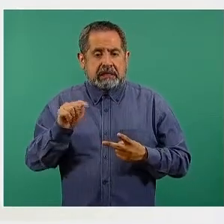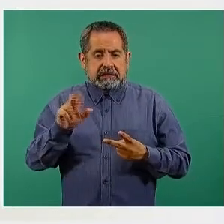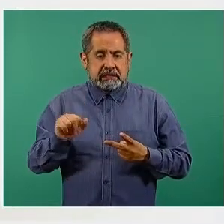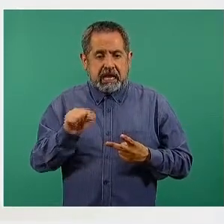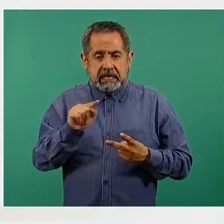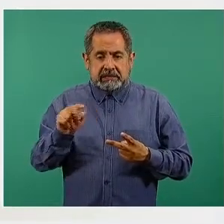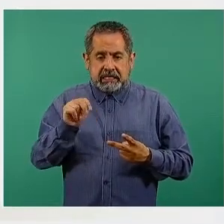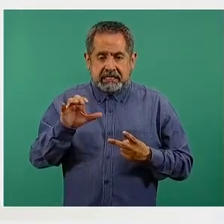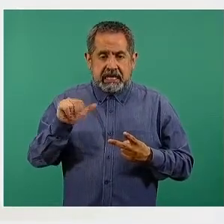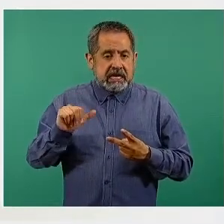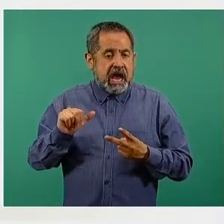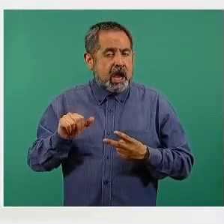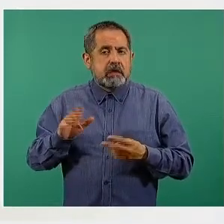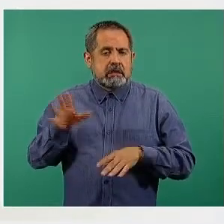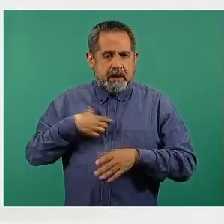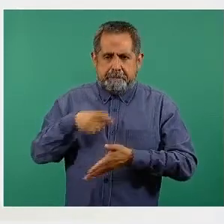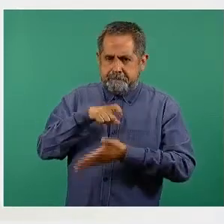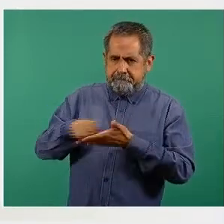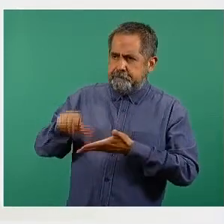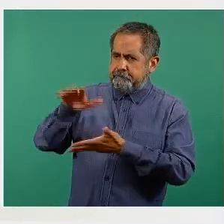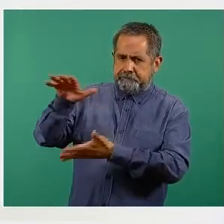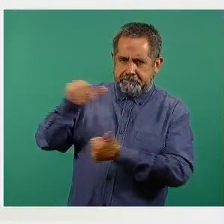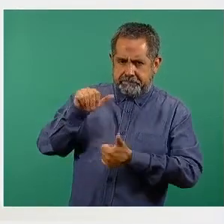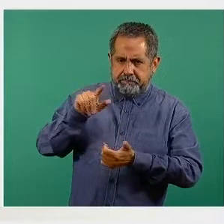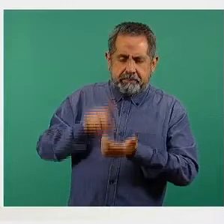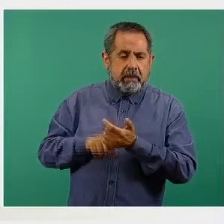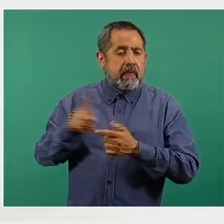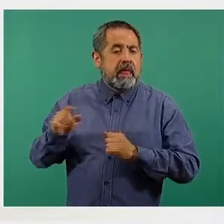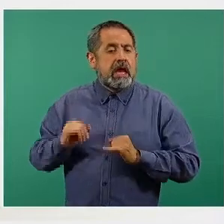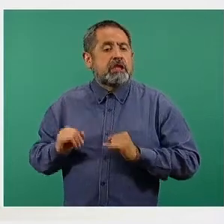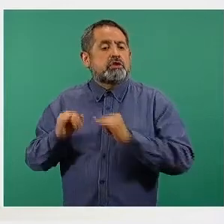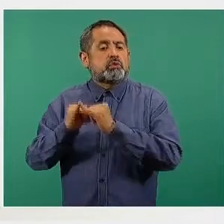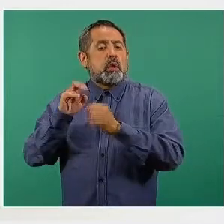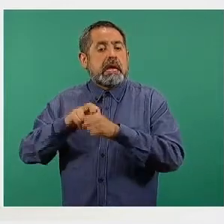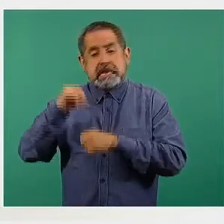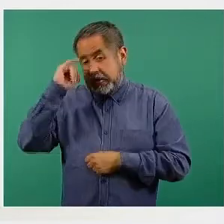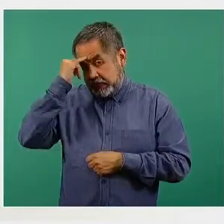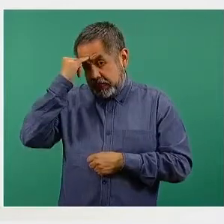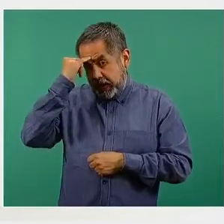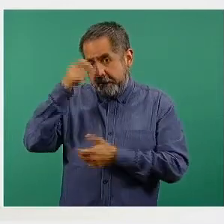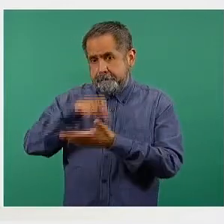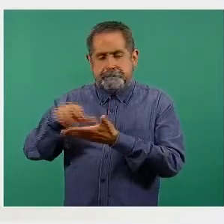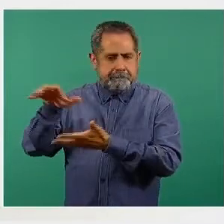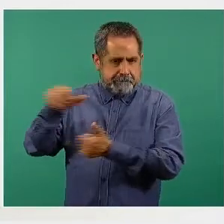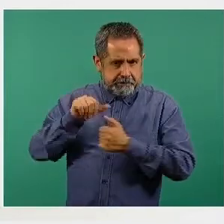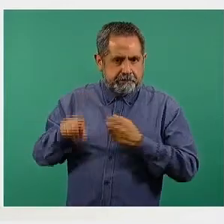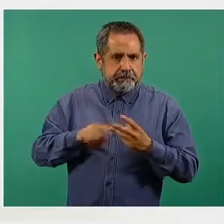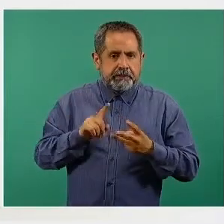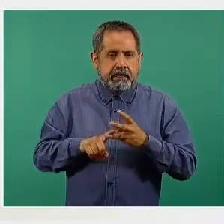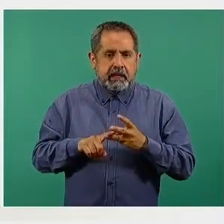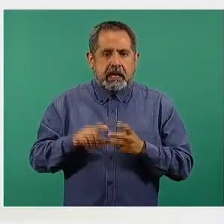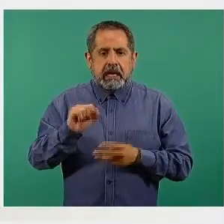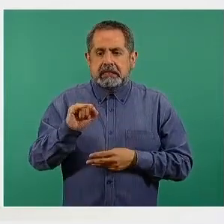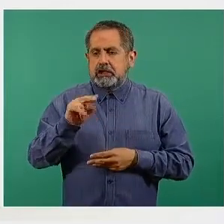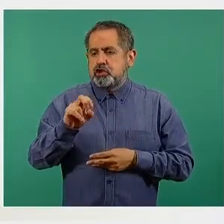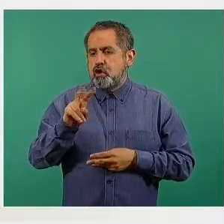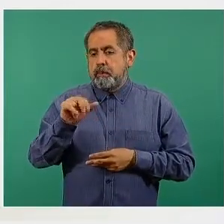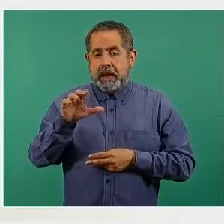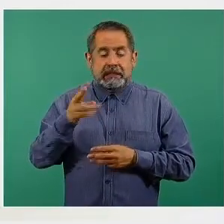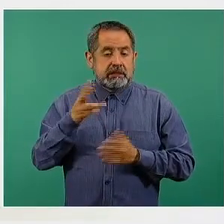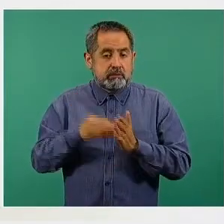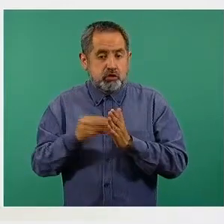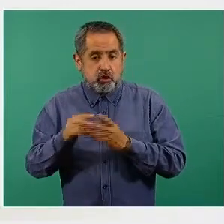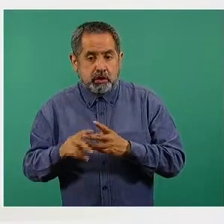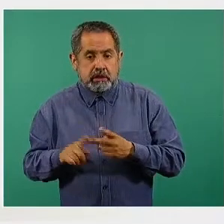del embarque comprado a el Instituto Cereológico de la India, las tres millones de vacunas Sinovac, las